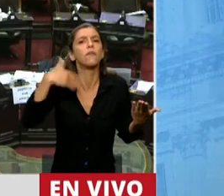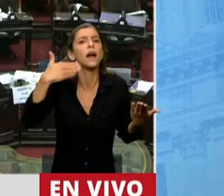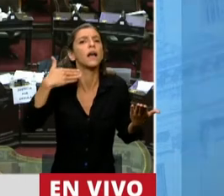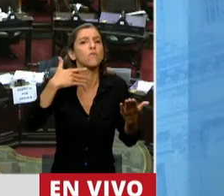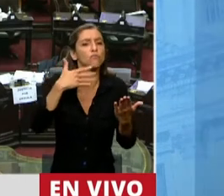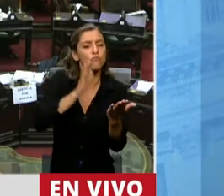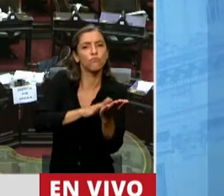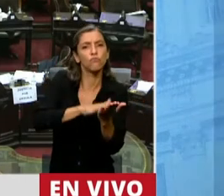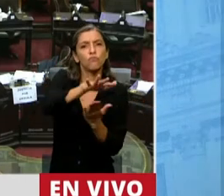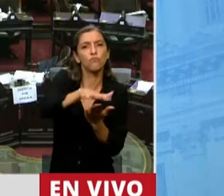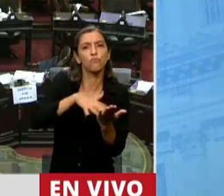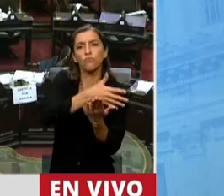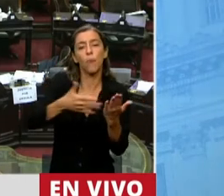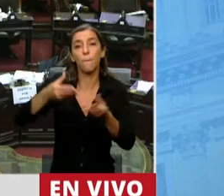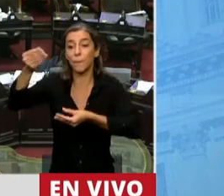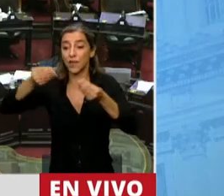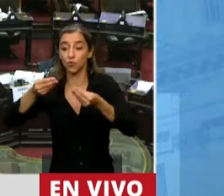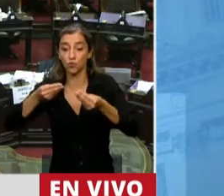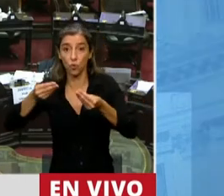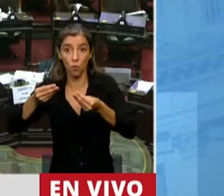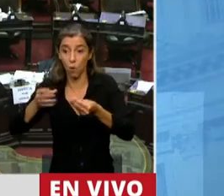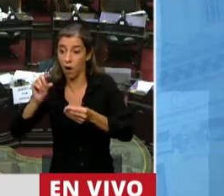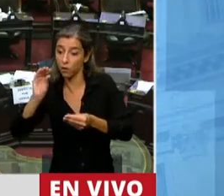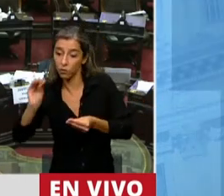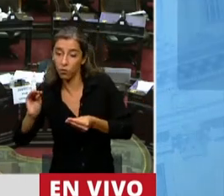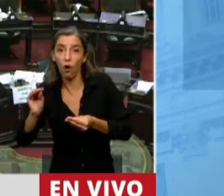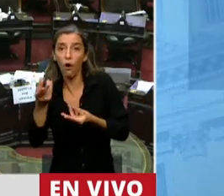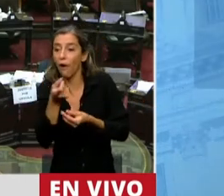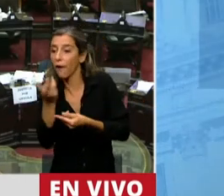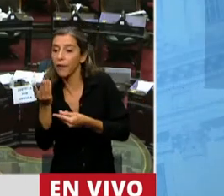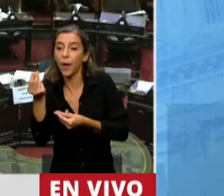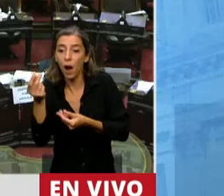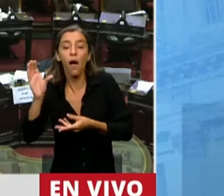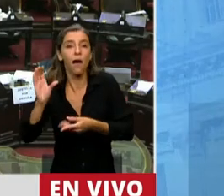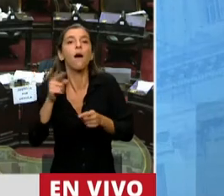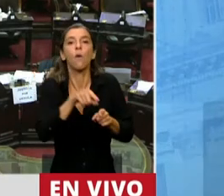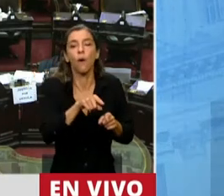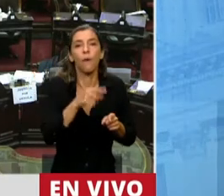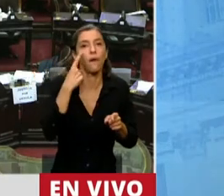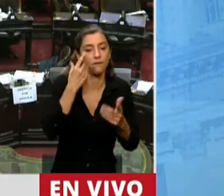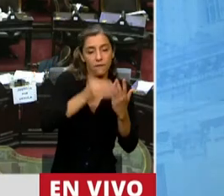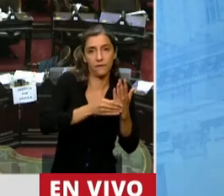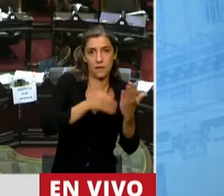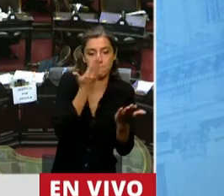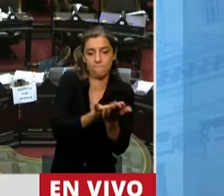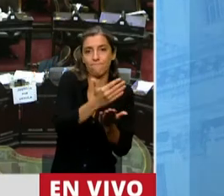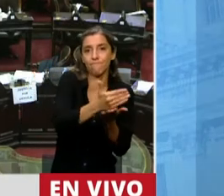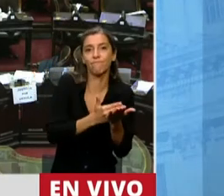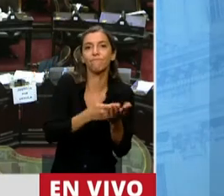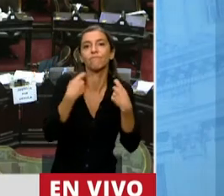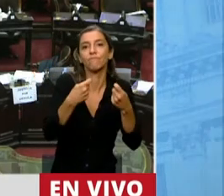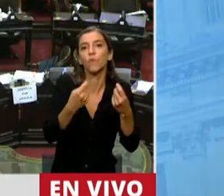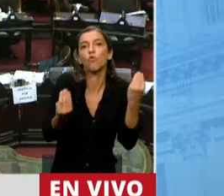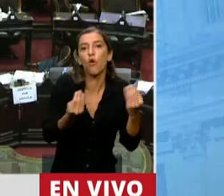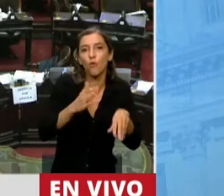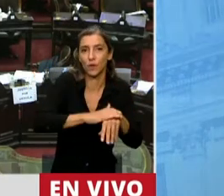cómo las ejecutaron de aquel presupuesto que fue discutido en el Congreso. Eso permitiría que más de un ministro que